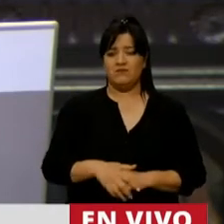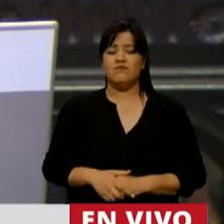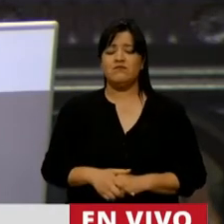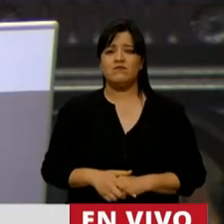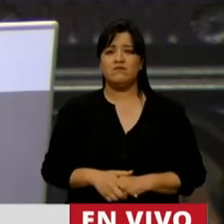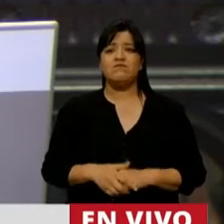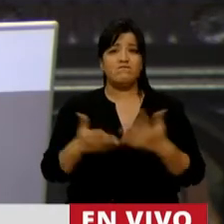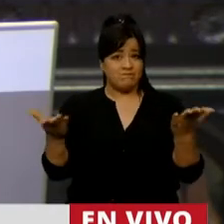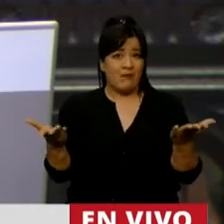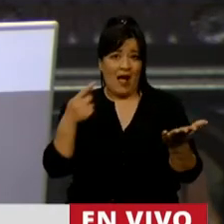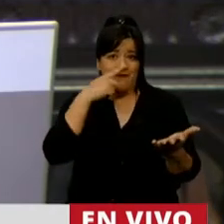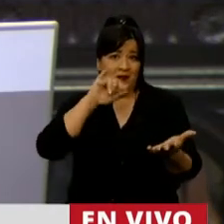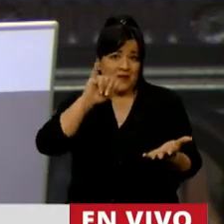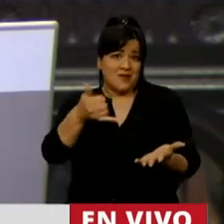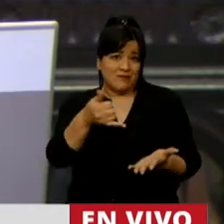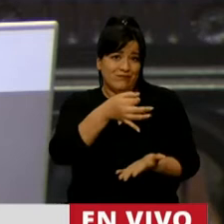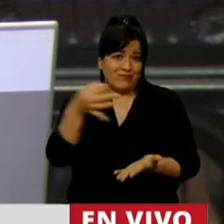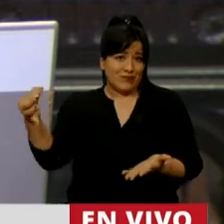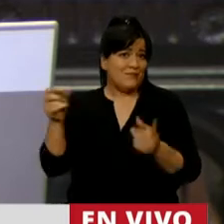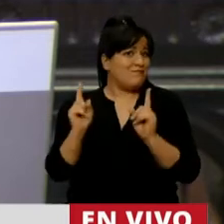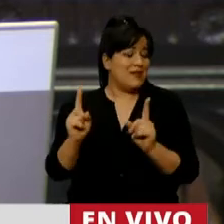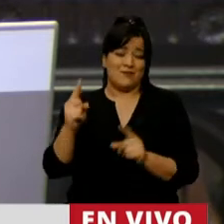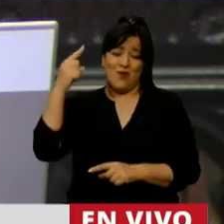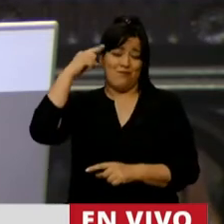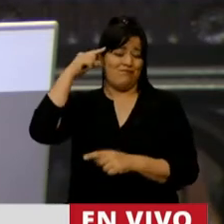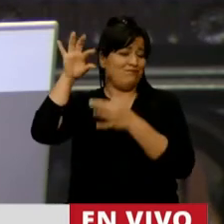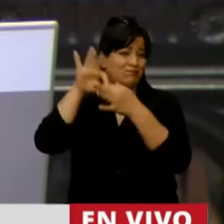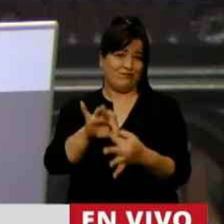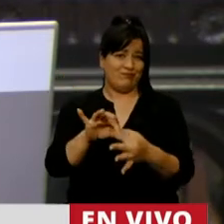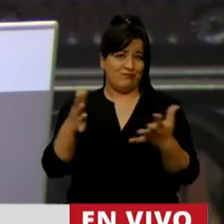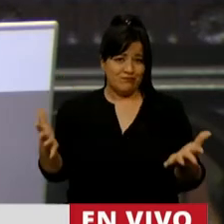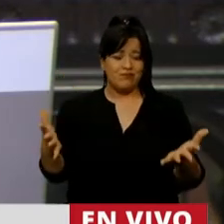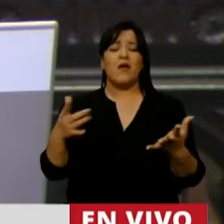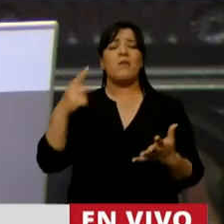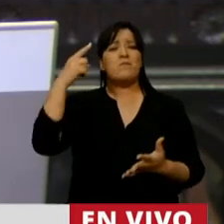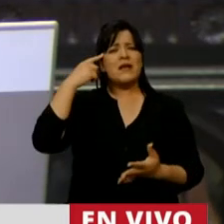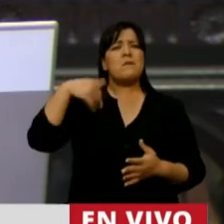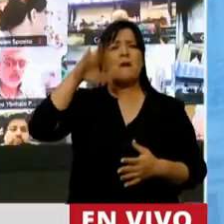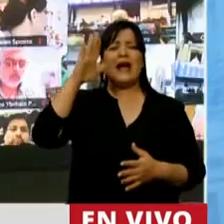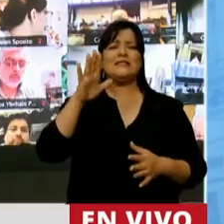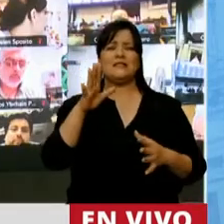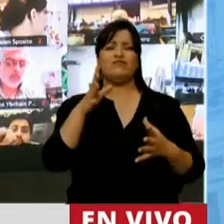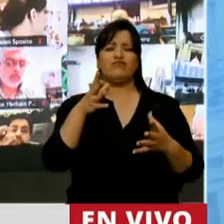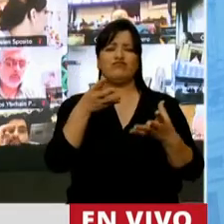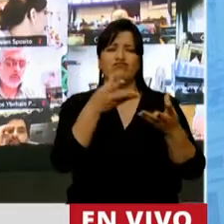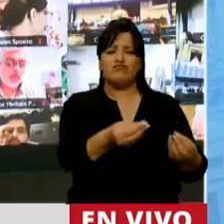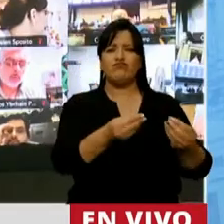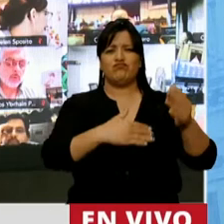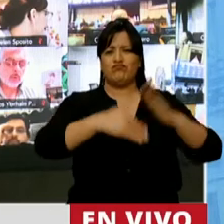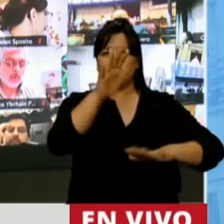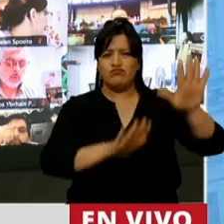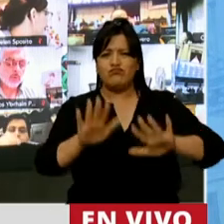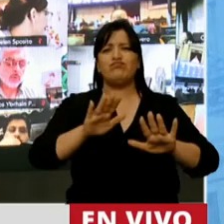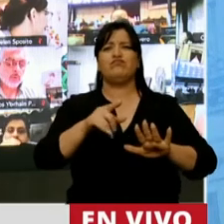Sí, eso fue lo que hizo. Se pensó en fortalecer el sistema sanitario porque habíamos estado en el